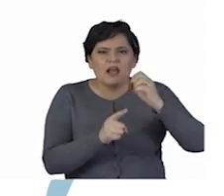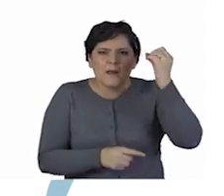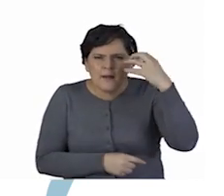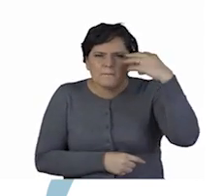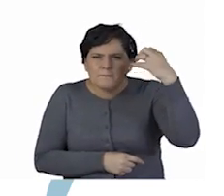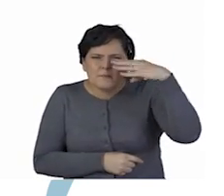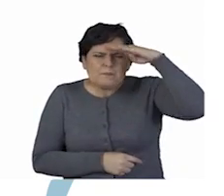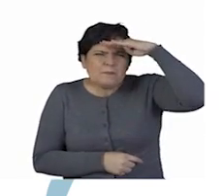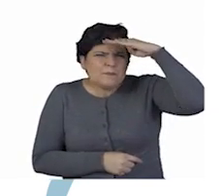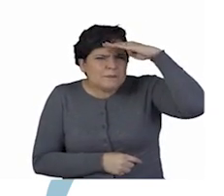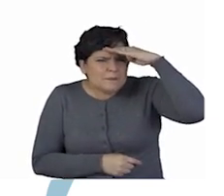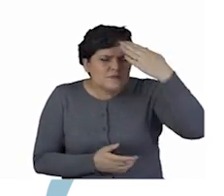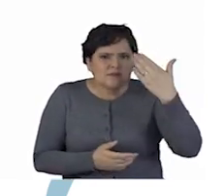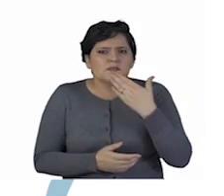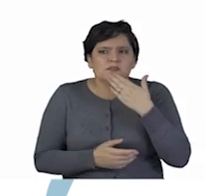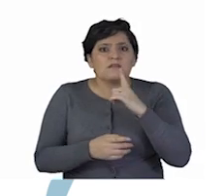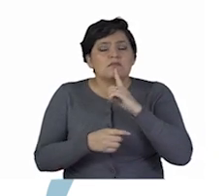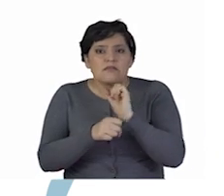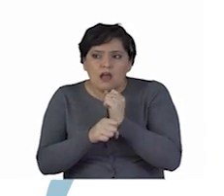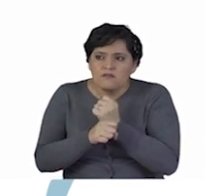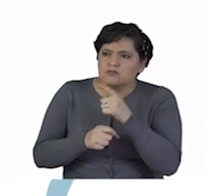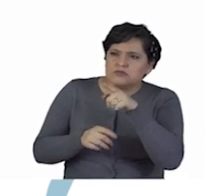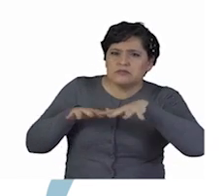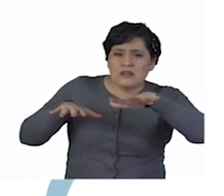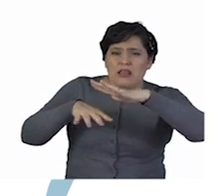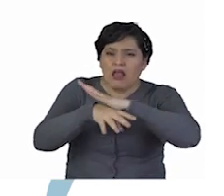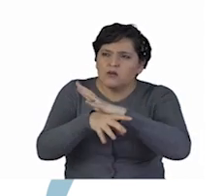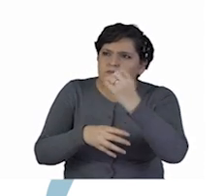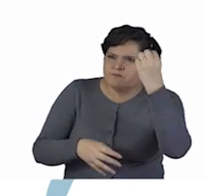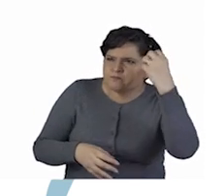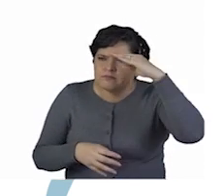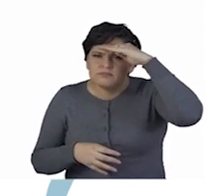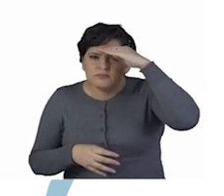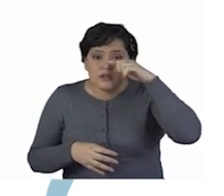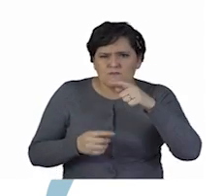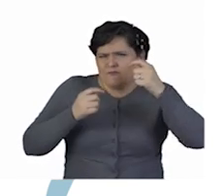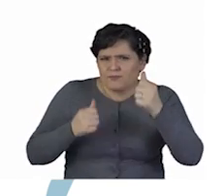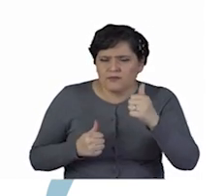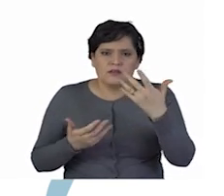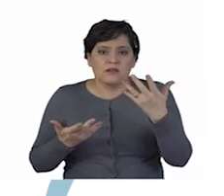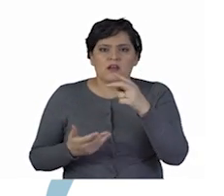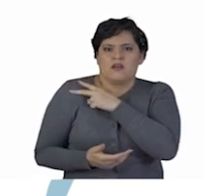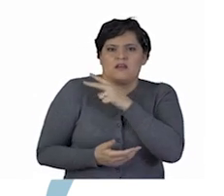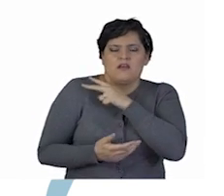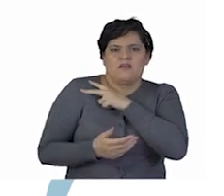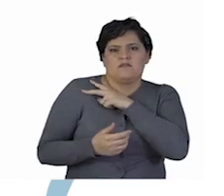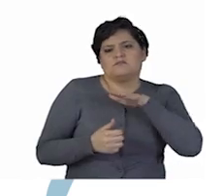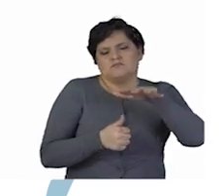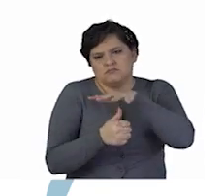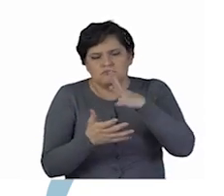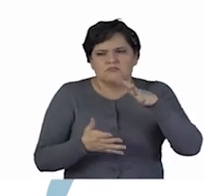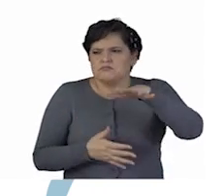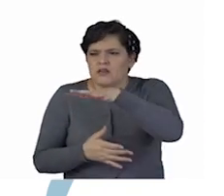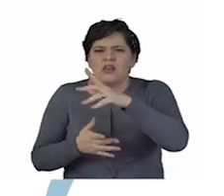oficio formados a través de experiencia, dentro del mismo teatro, y que los profesionales cualificados corresponden a algunas jefaturas